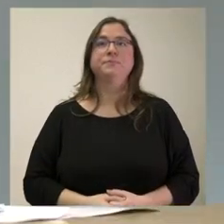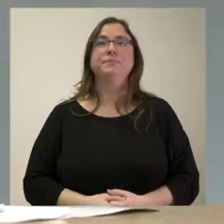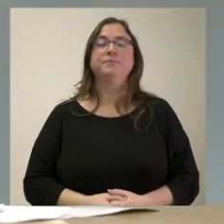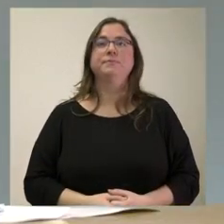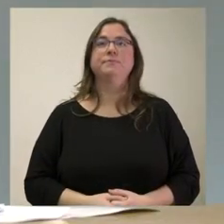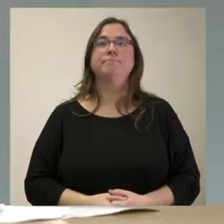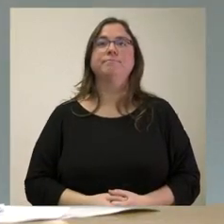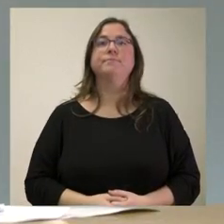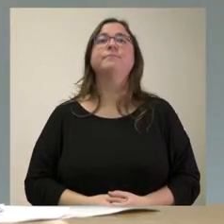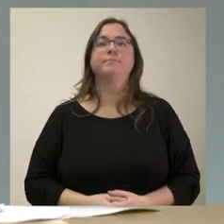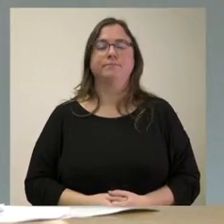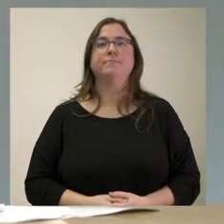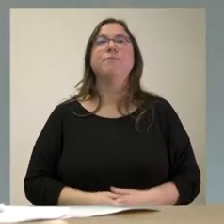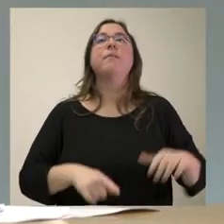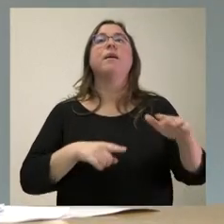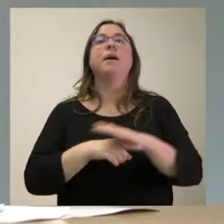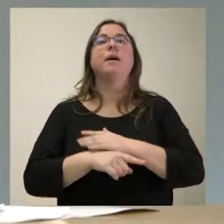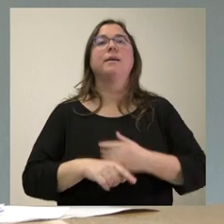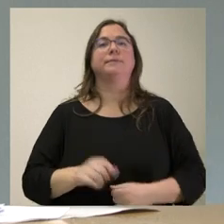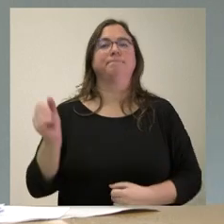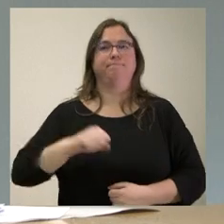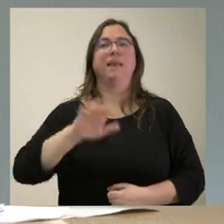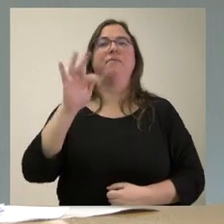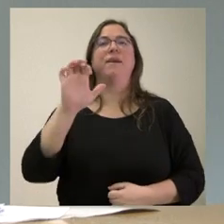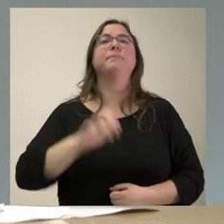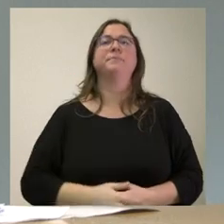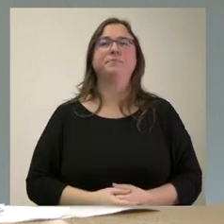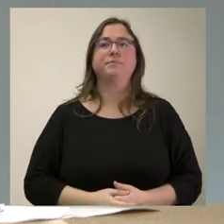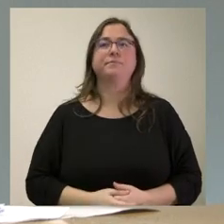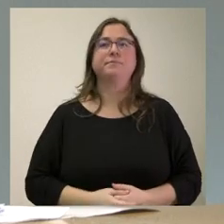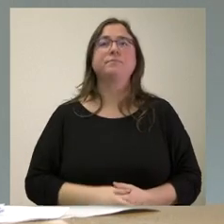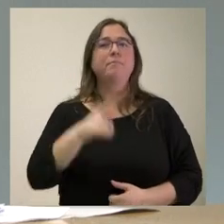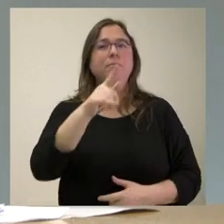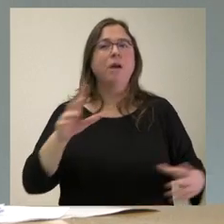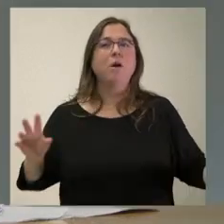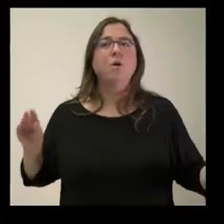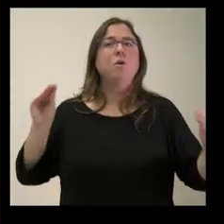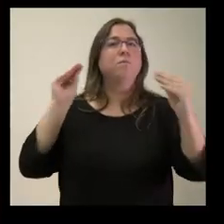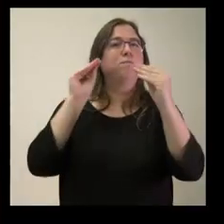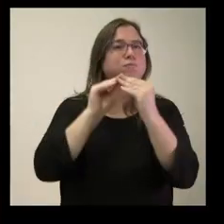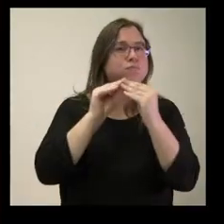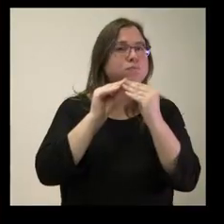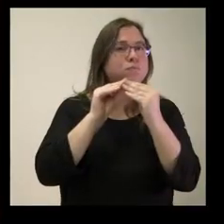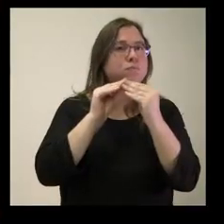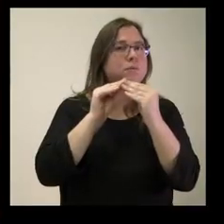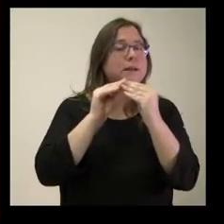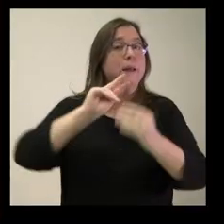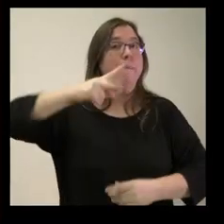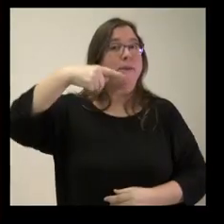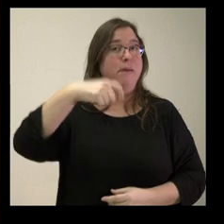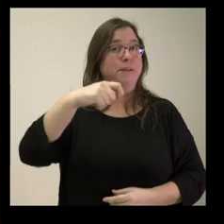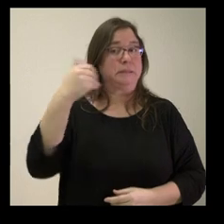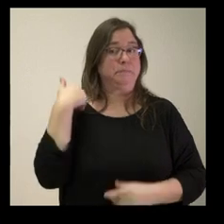Sí, Efe Sí, hola una última por mi parte comparte con el vicepresidente estos días cuando le